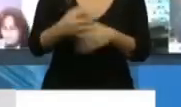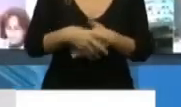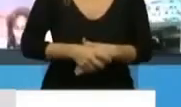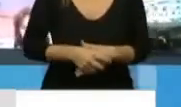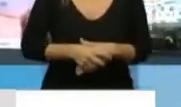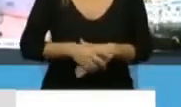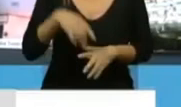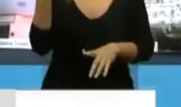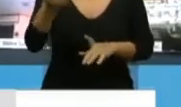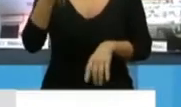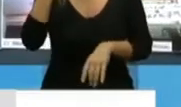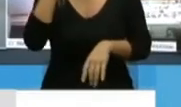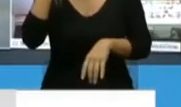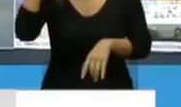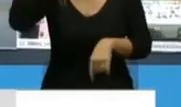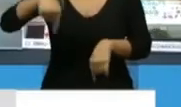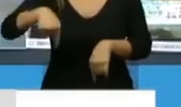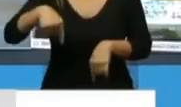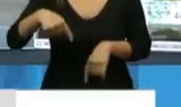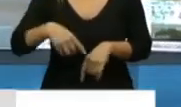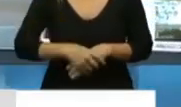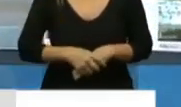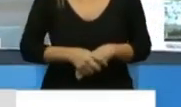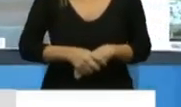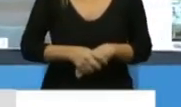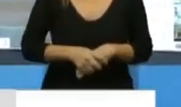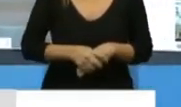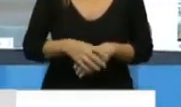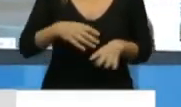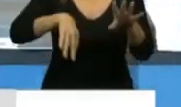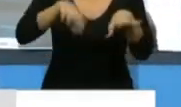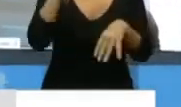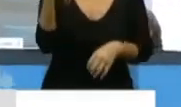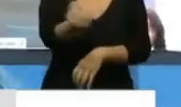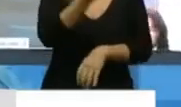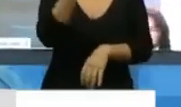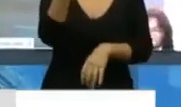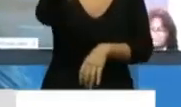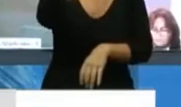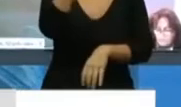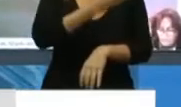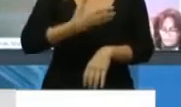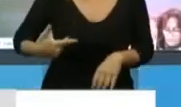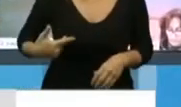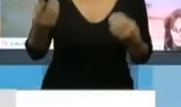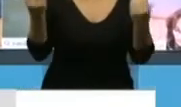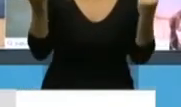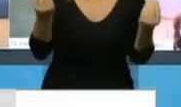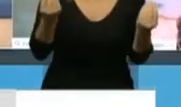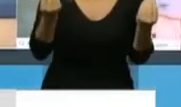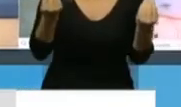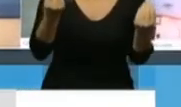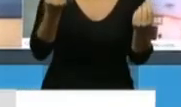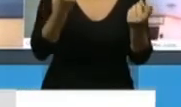tantos aprendieron a valorar ahora, lo imprescindible del Estado, la vital importancia